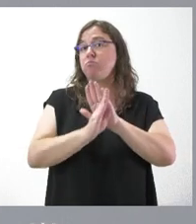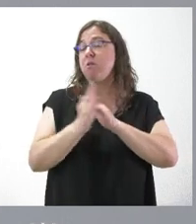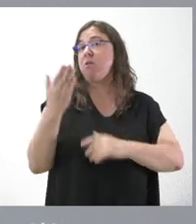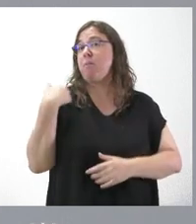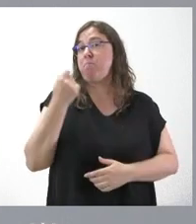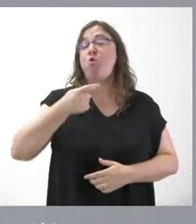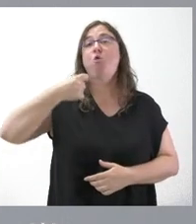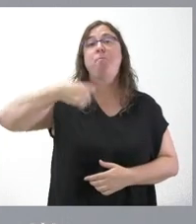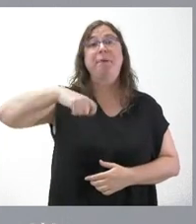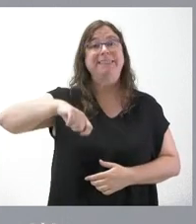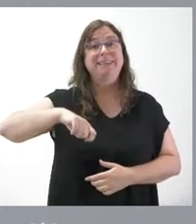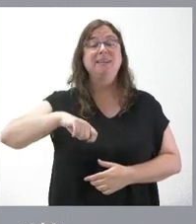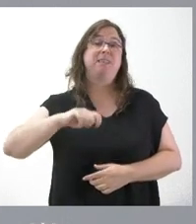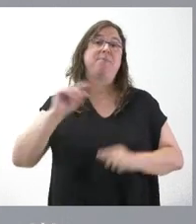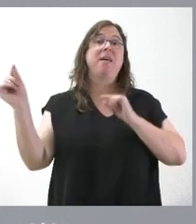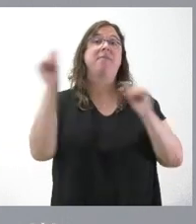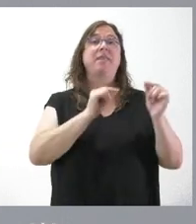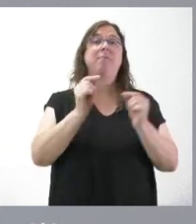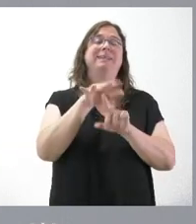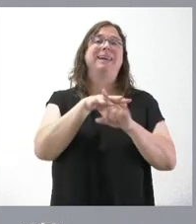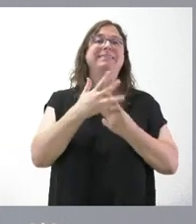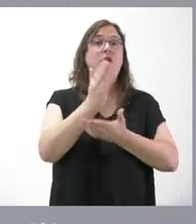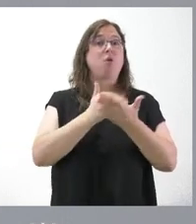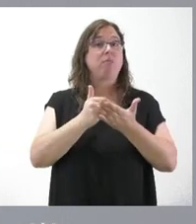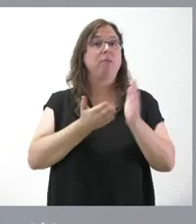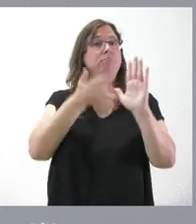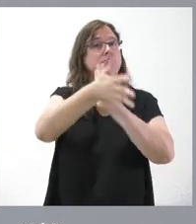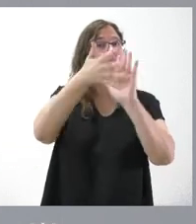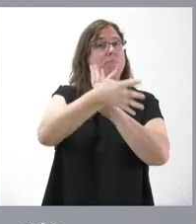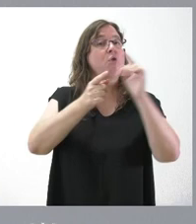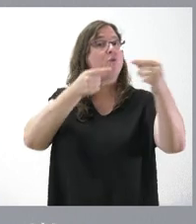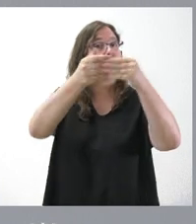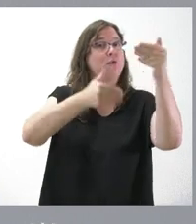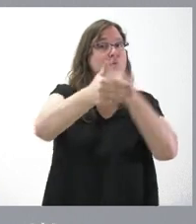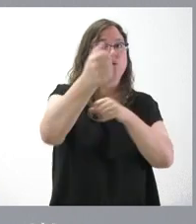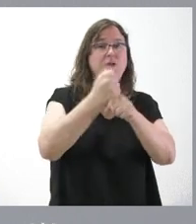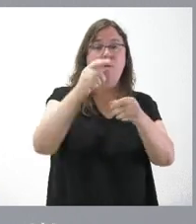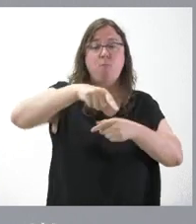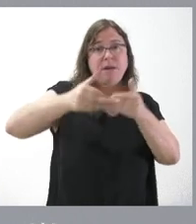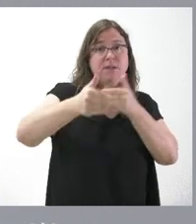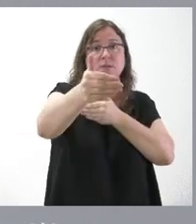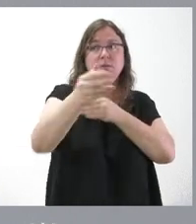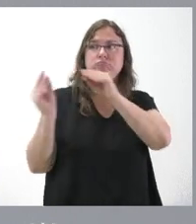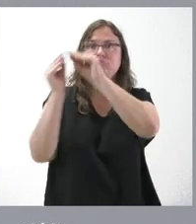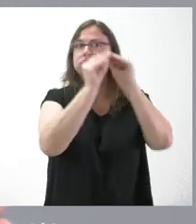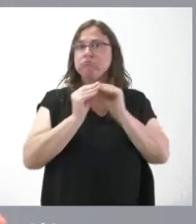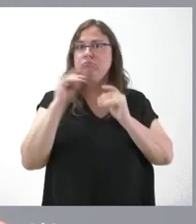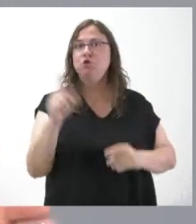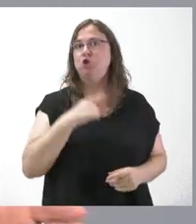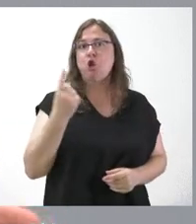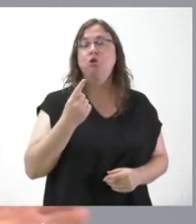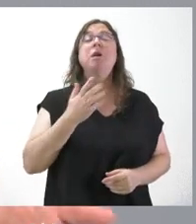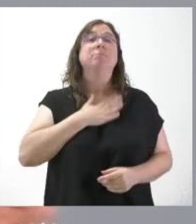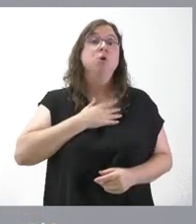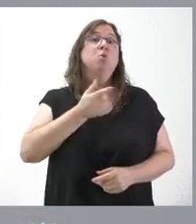de la Junta de Castilla y en el debate del Estado de la Comunidad, planteó cuáles eran los horizontes de trabajo para los próximos meses, que todos compartimos, y a nosotros nos gustaría, a